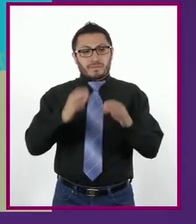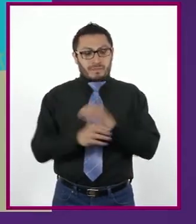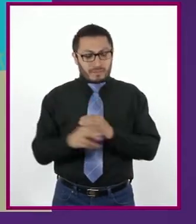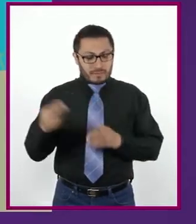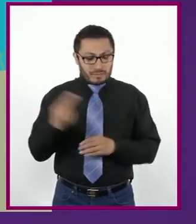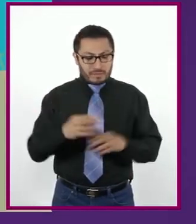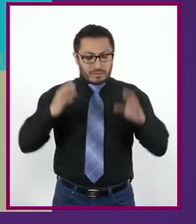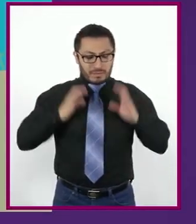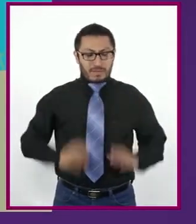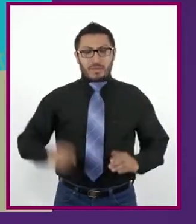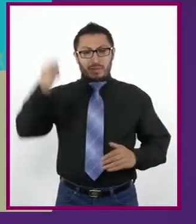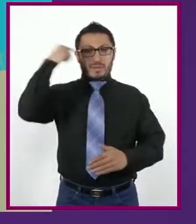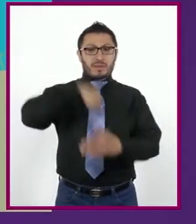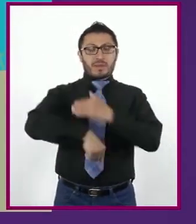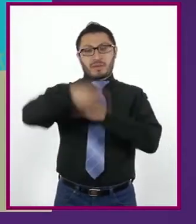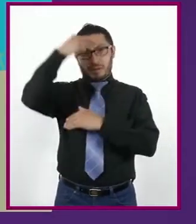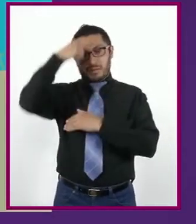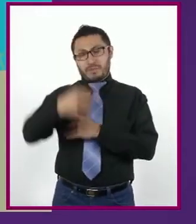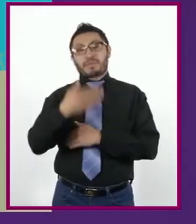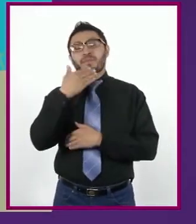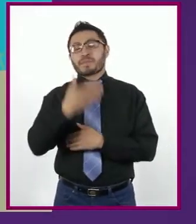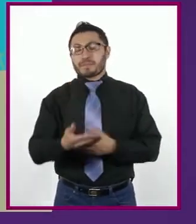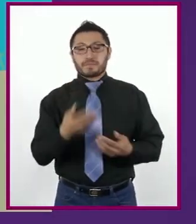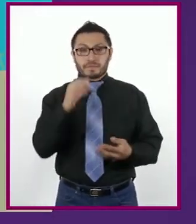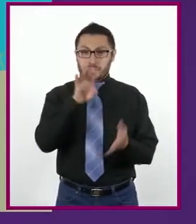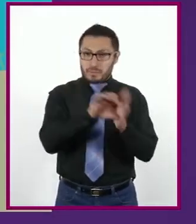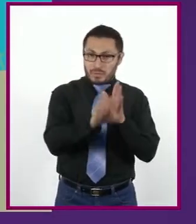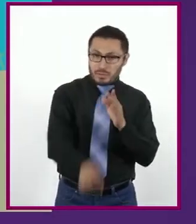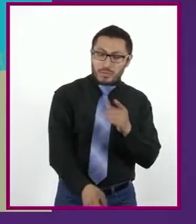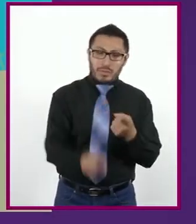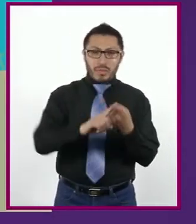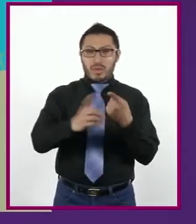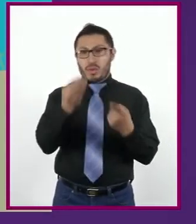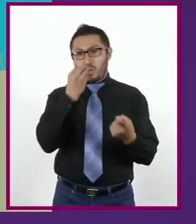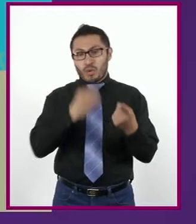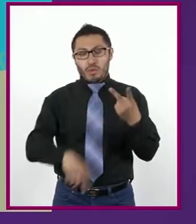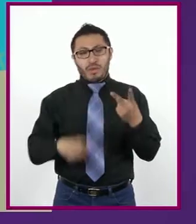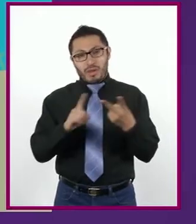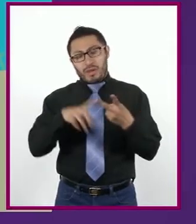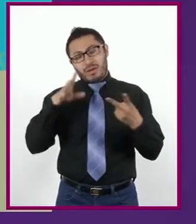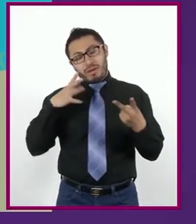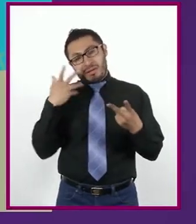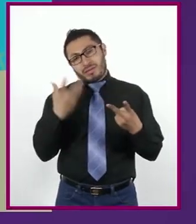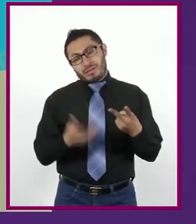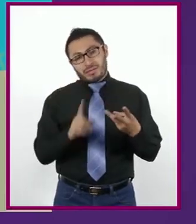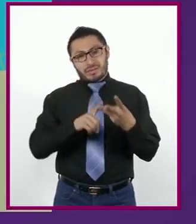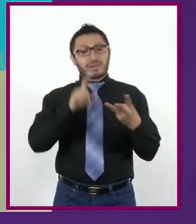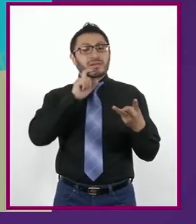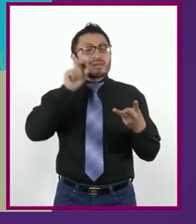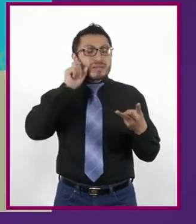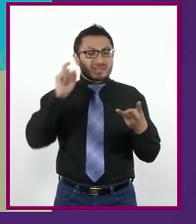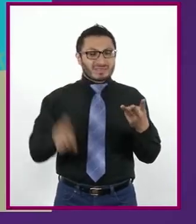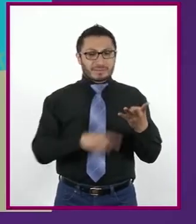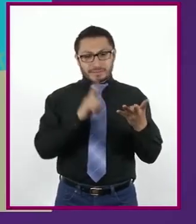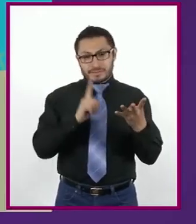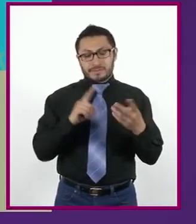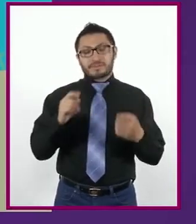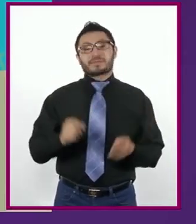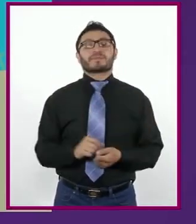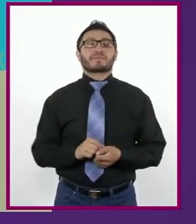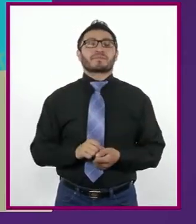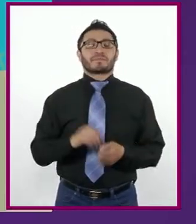para estar bien. Por ejemplo, la alimentación, el descanso o el sexo. Las necesidades